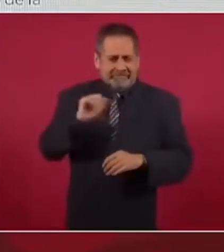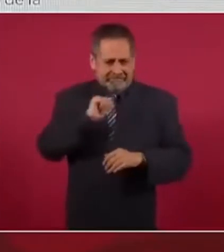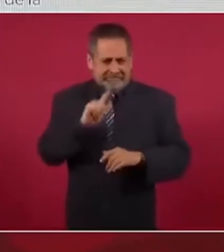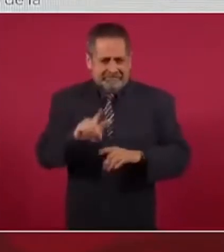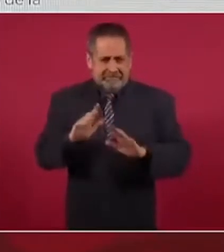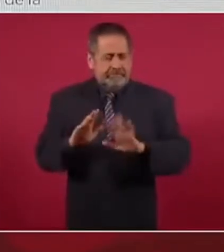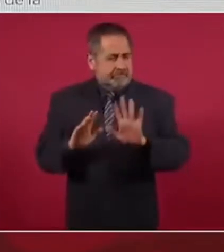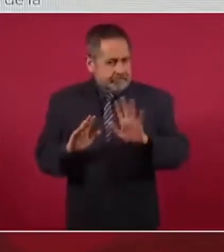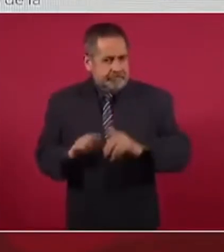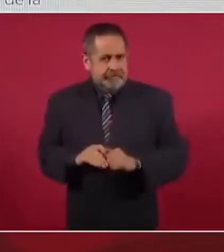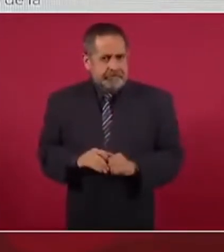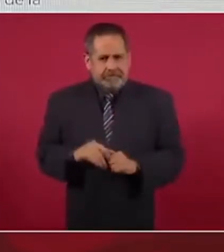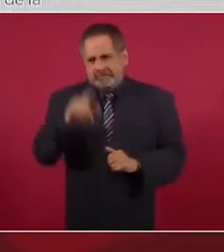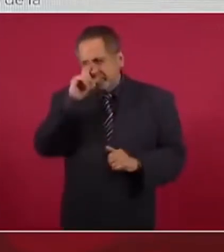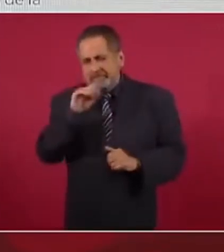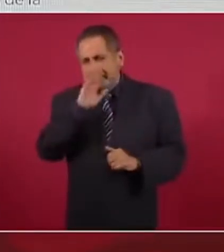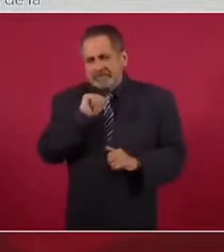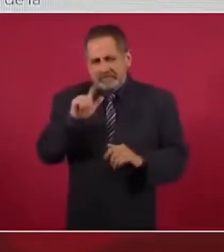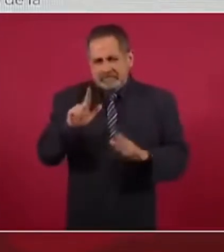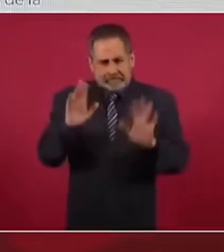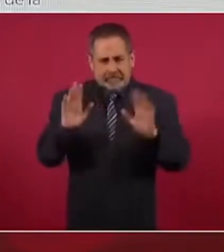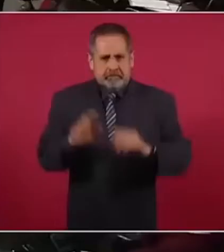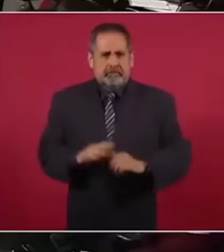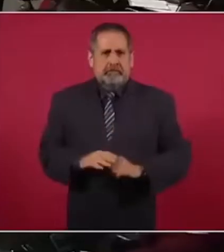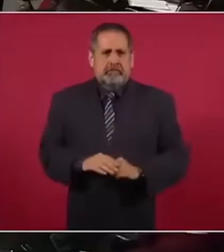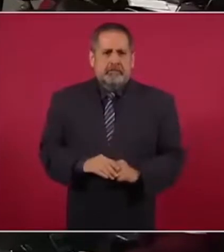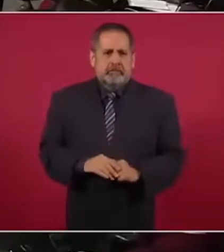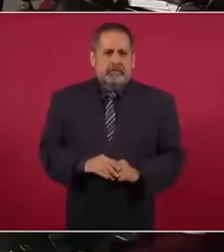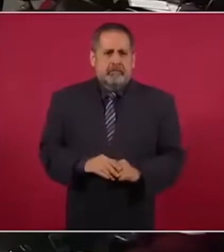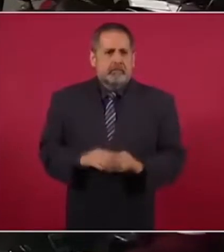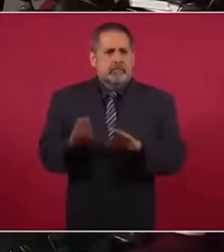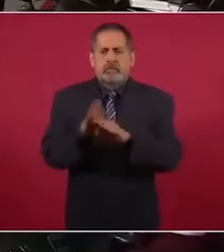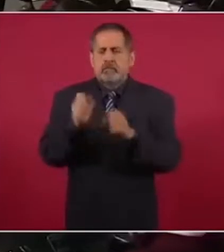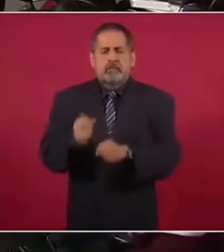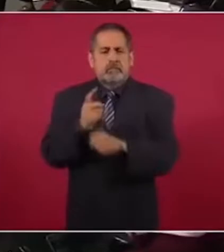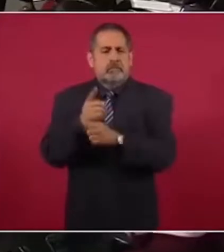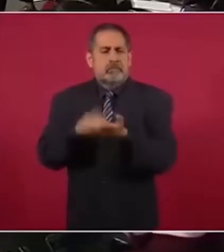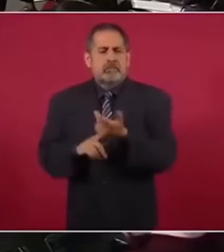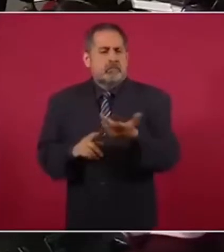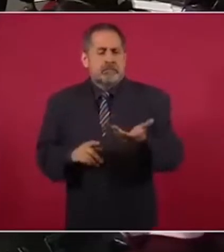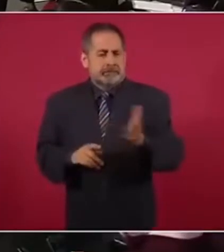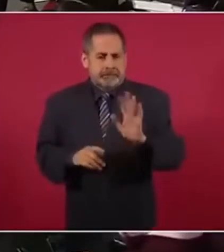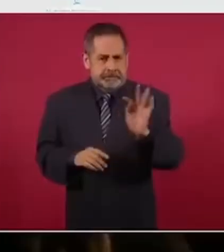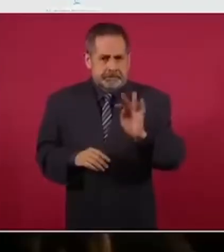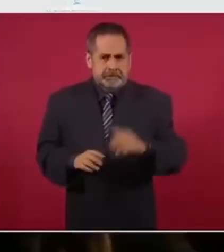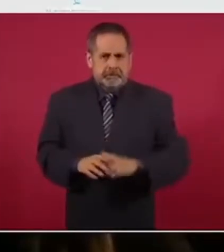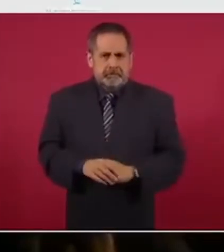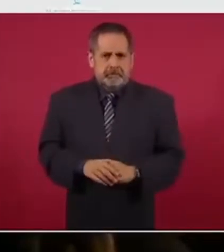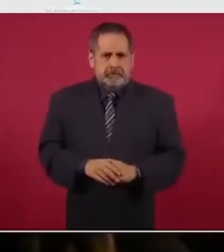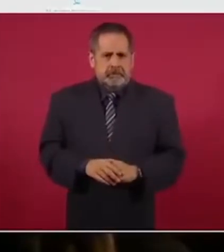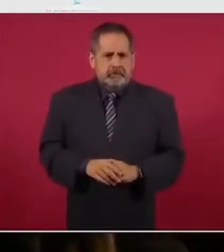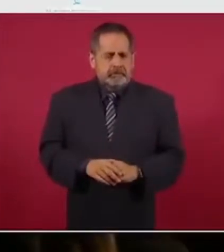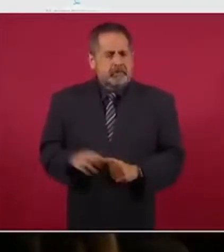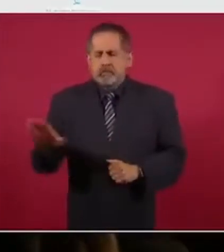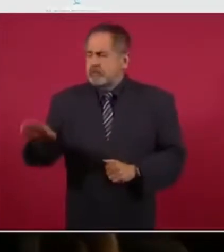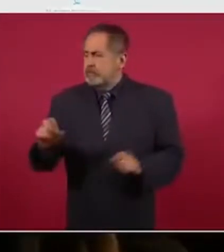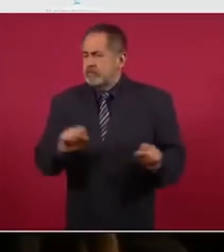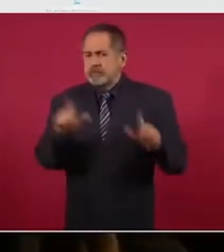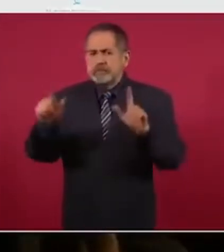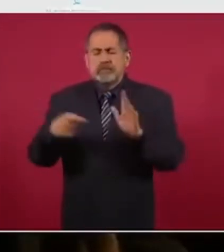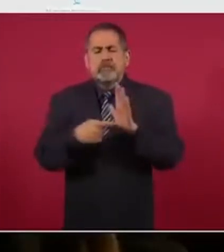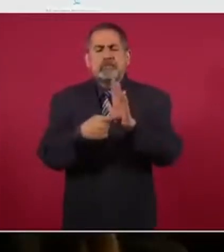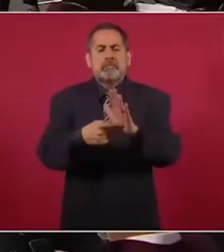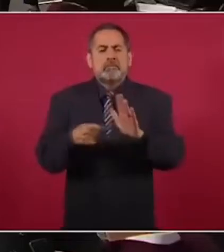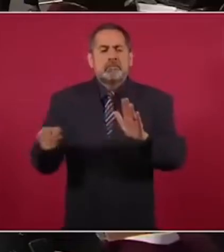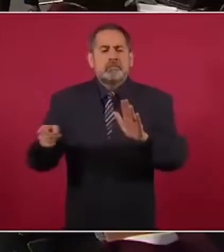estuviese fallida la estrategia nuestra en materia de seguridad. A ver, ¿por qué no pones